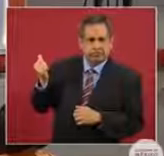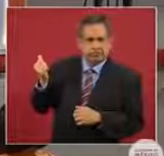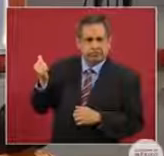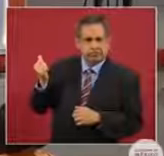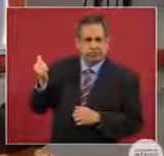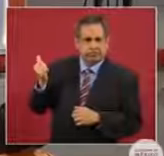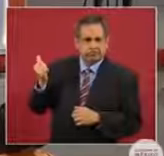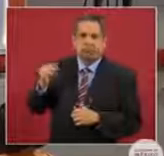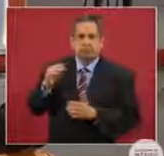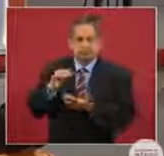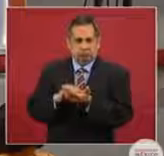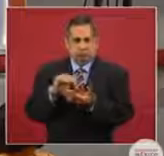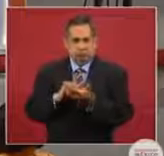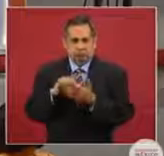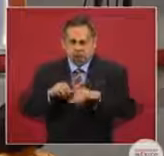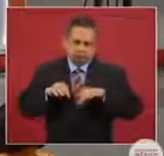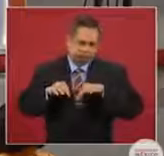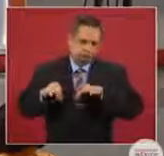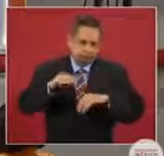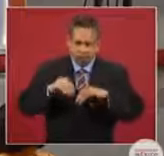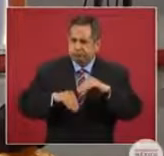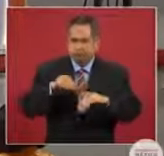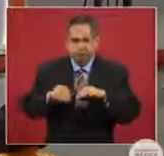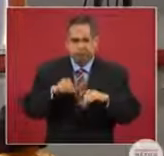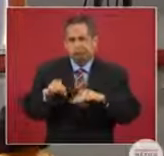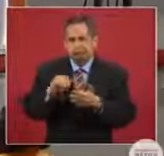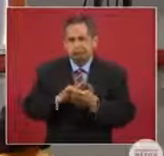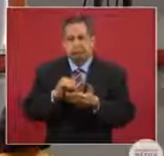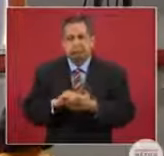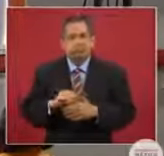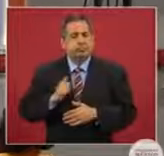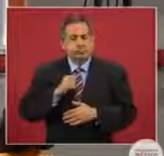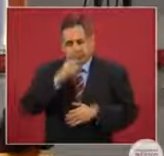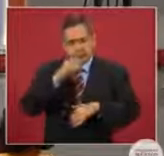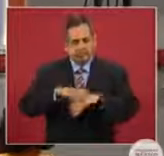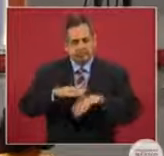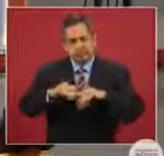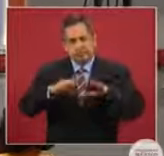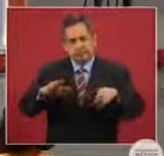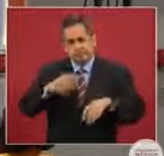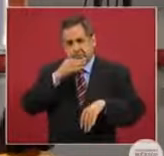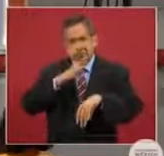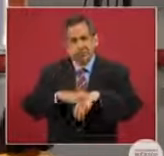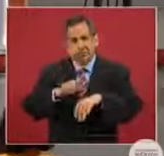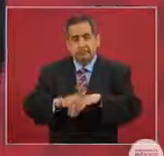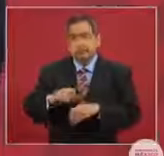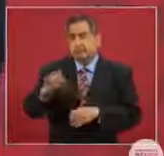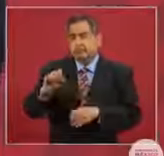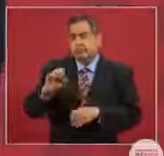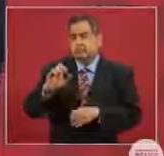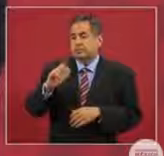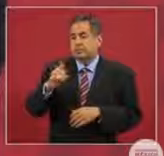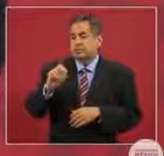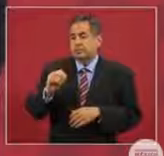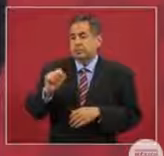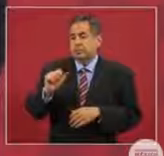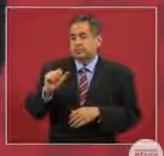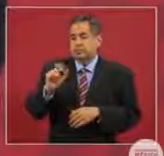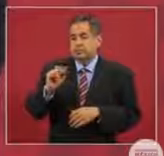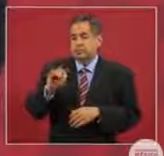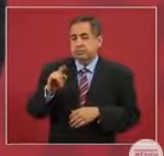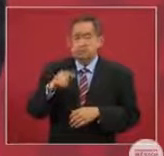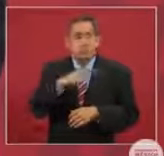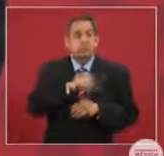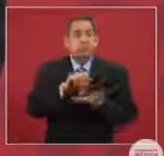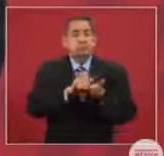Se sigue trabajando. Aprovecho para informarle a Sergio Sarmiento, porque sacó